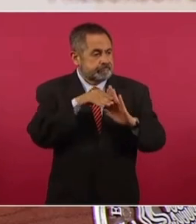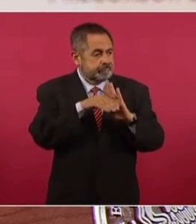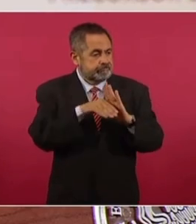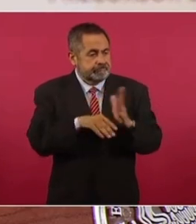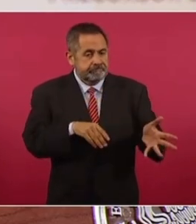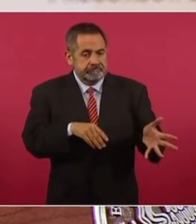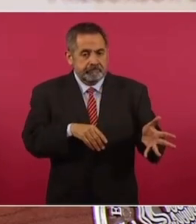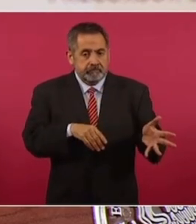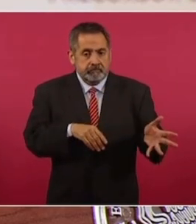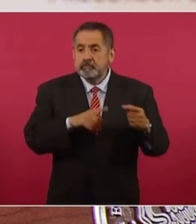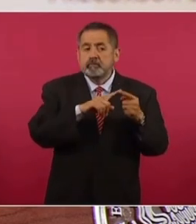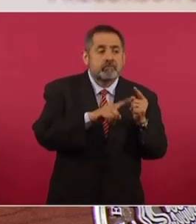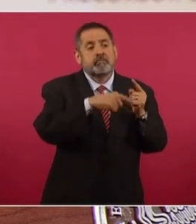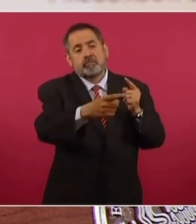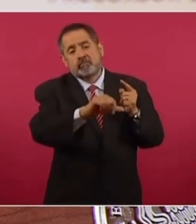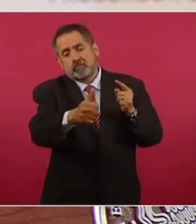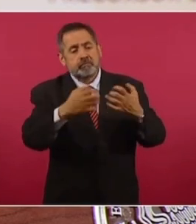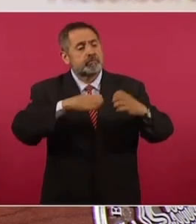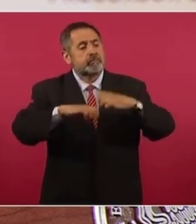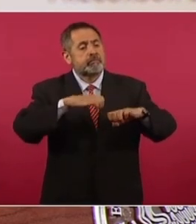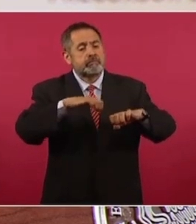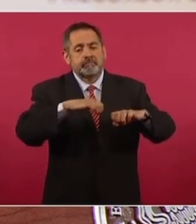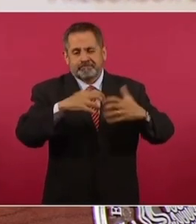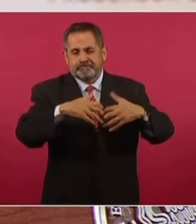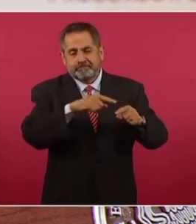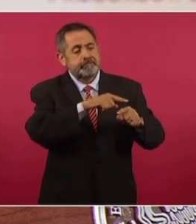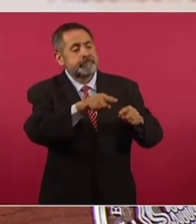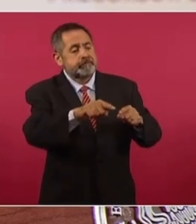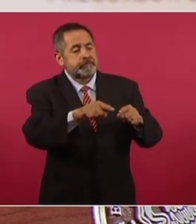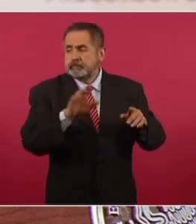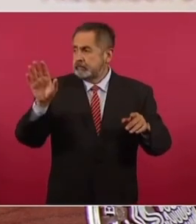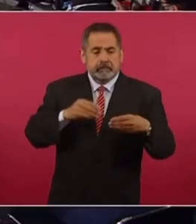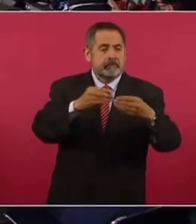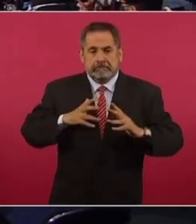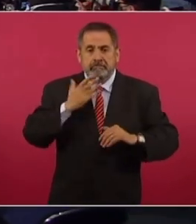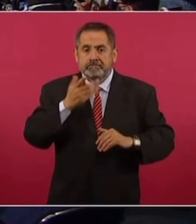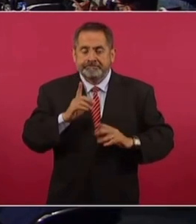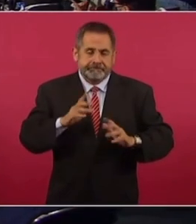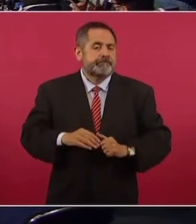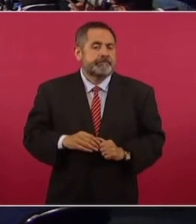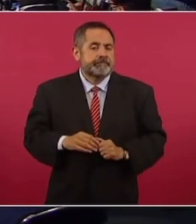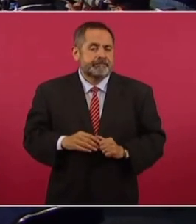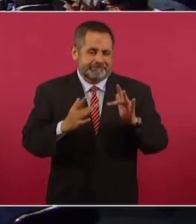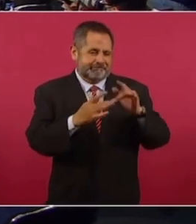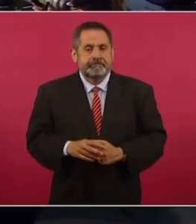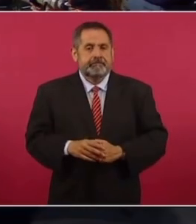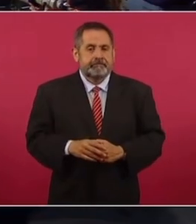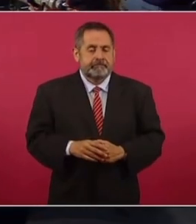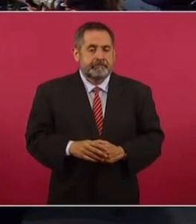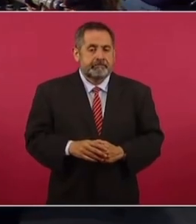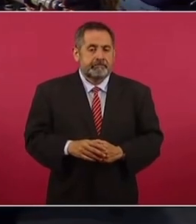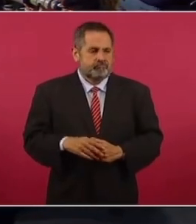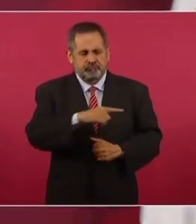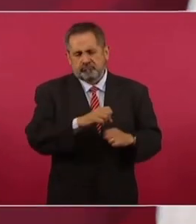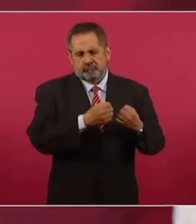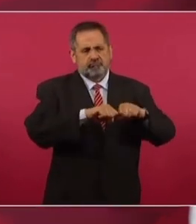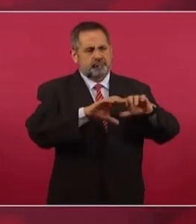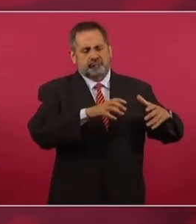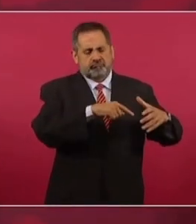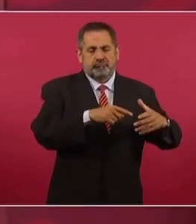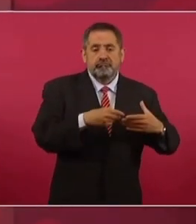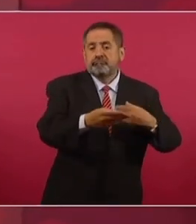compromisos con otras empresas de venderles el servicio de telecomunicaciones. Es una asociación